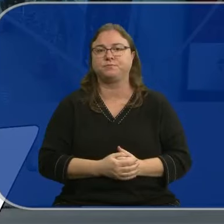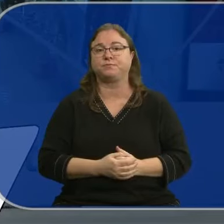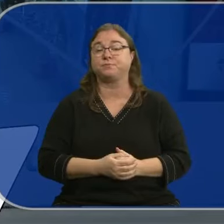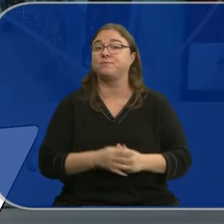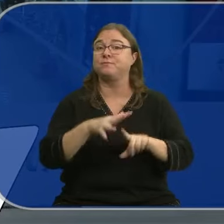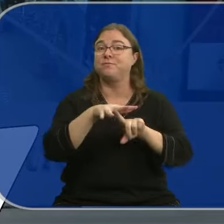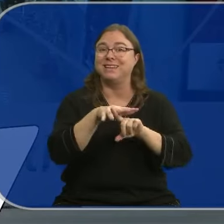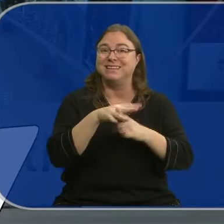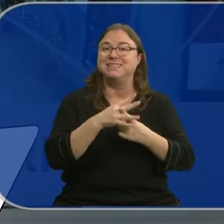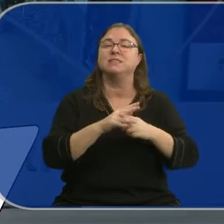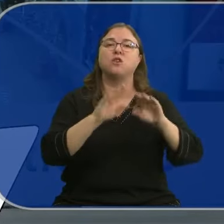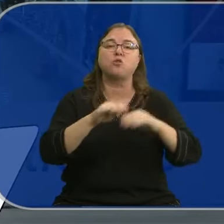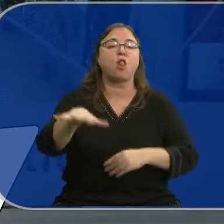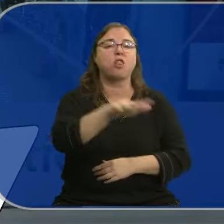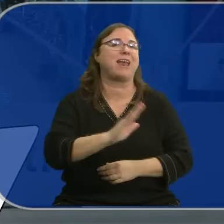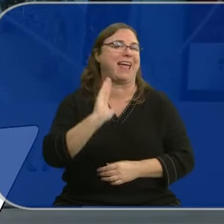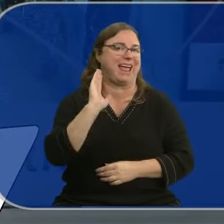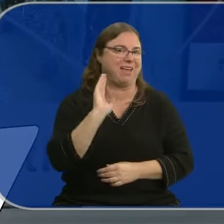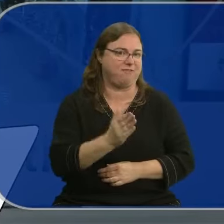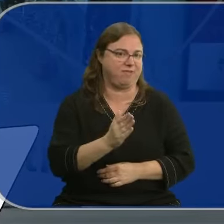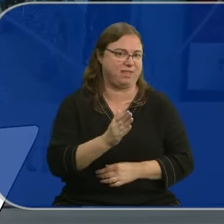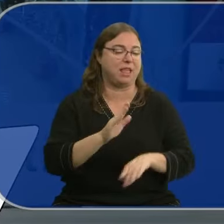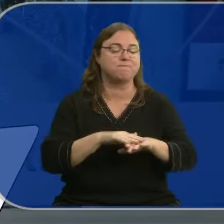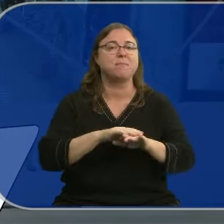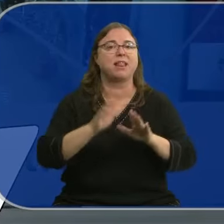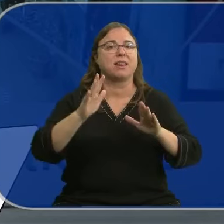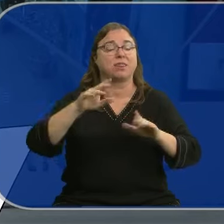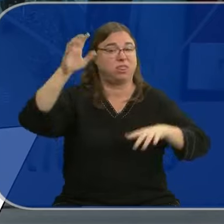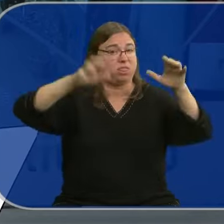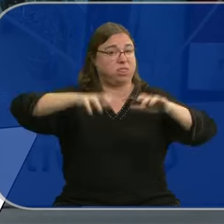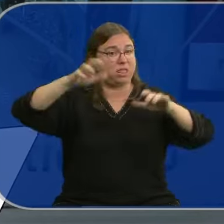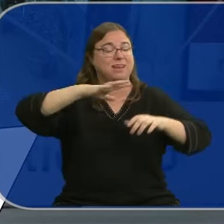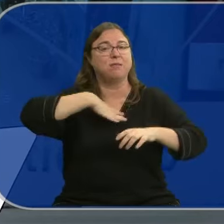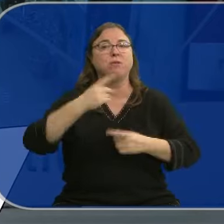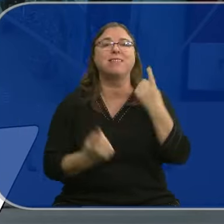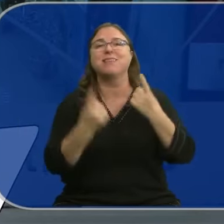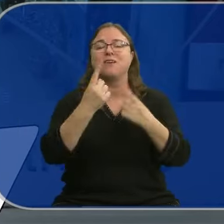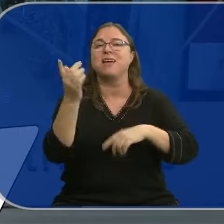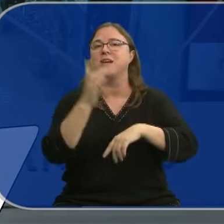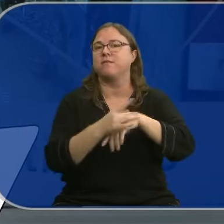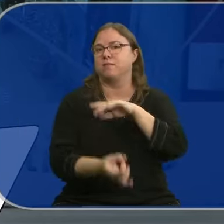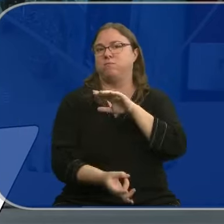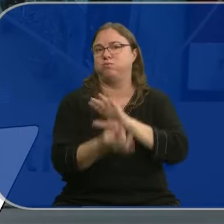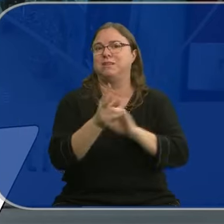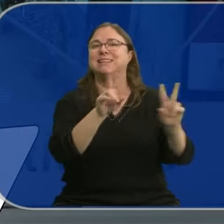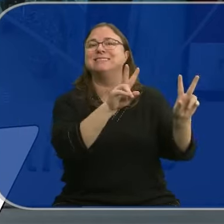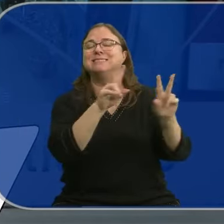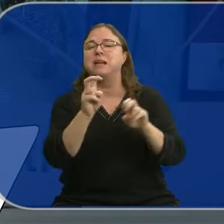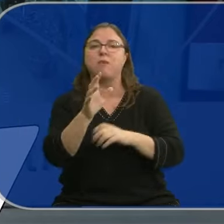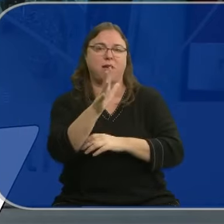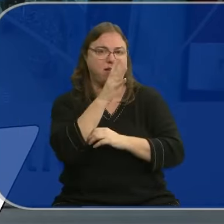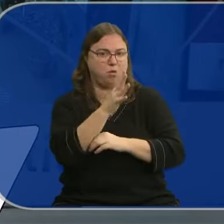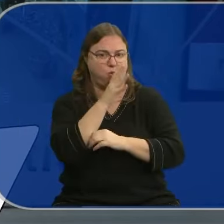La situación que se vive en las zonas afectadas por el paso de Estadana puede provocar la aparición de algunas enfermedades debido a la contaminación del agua.